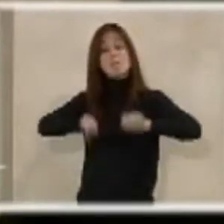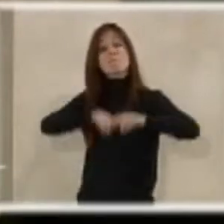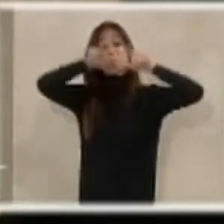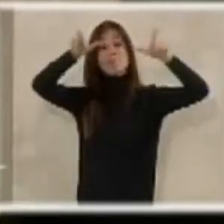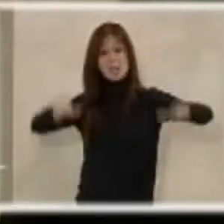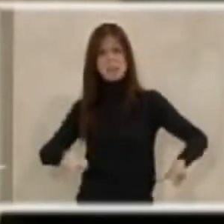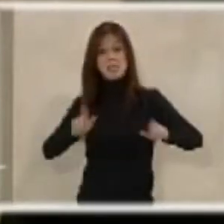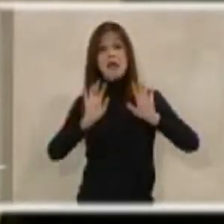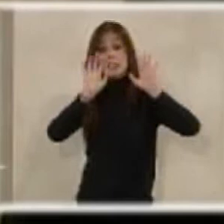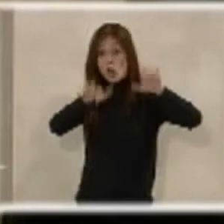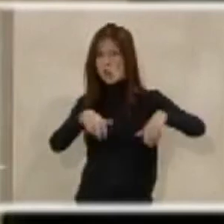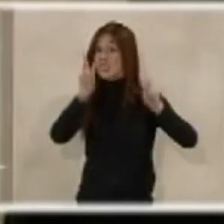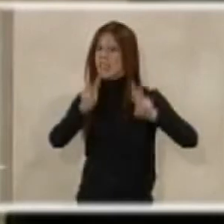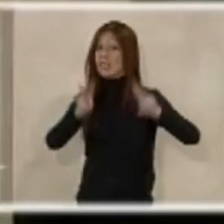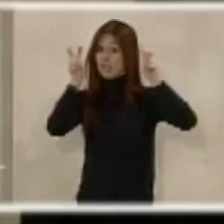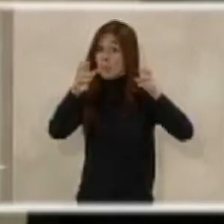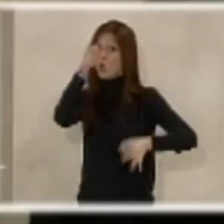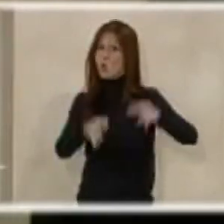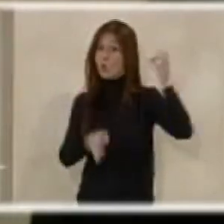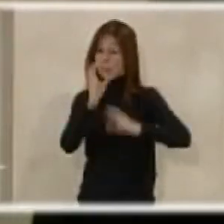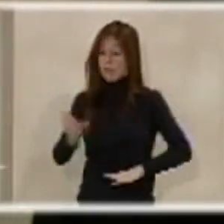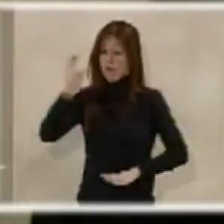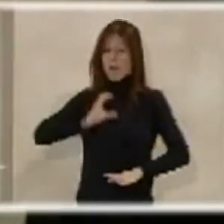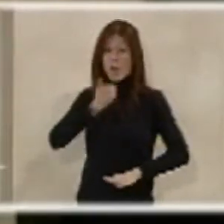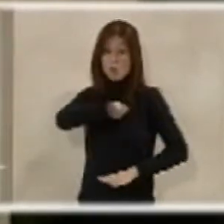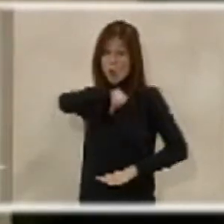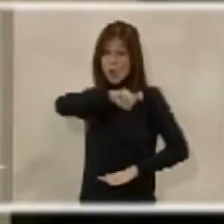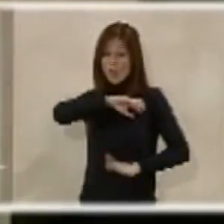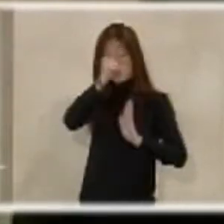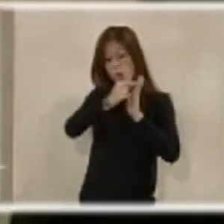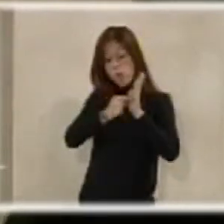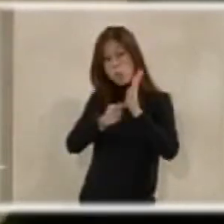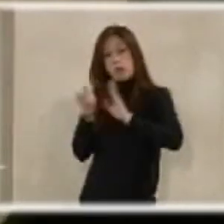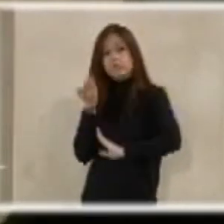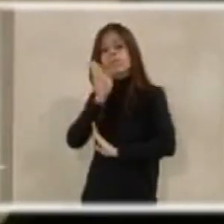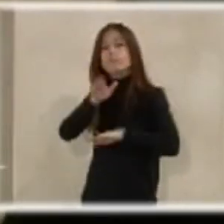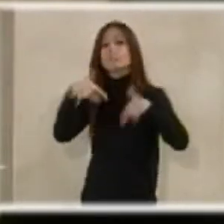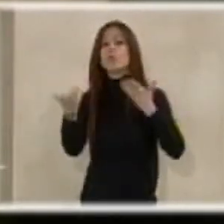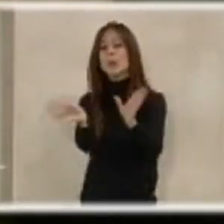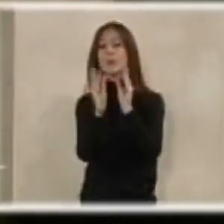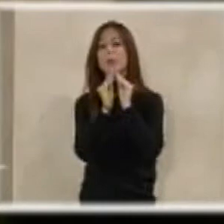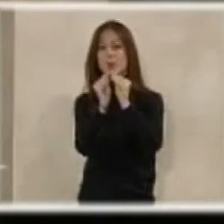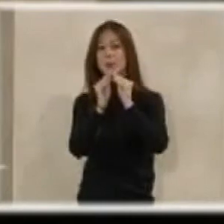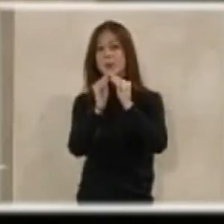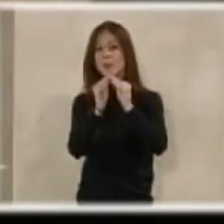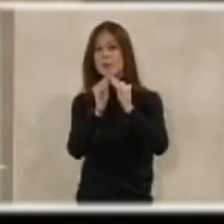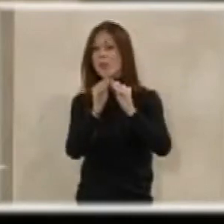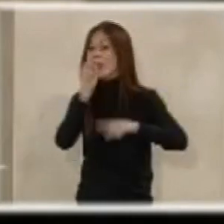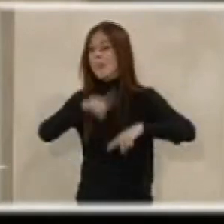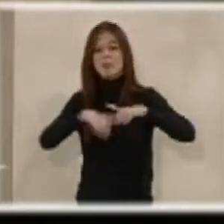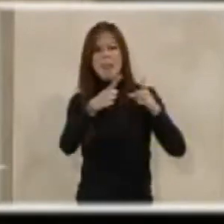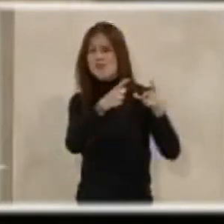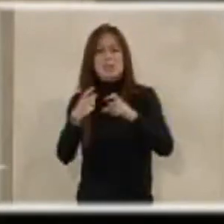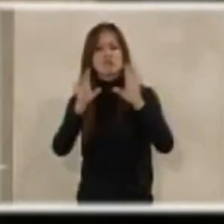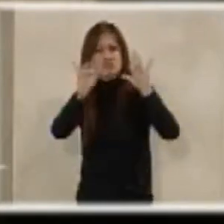justicia salarial de los policías, adoptó, entre otras propuestas, la realización de cuantas acciones